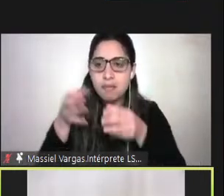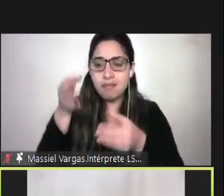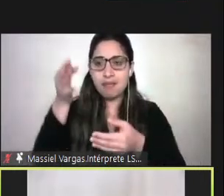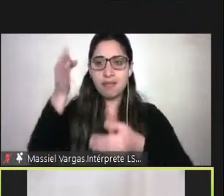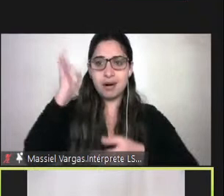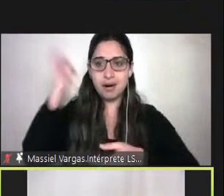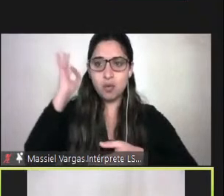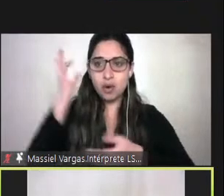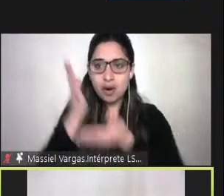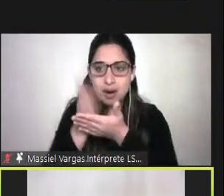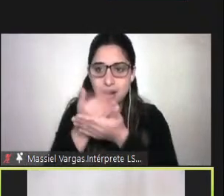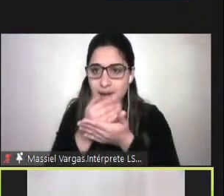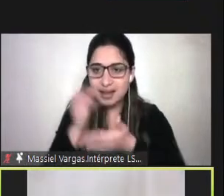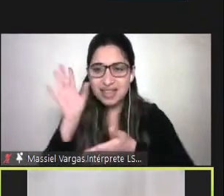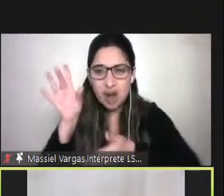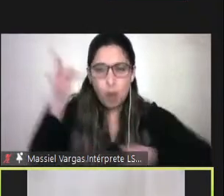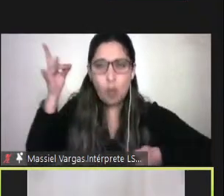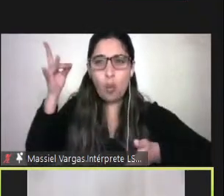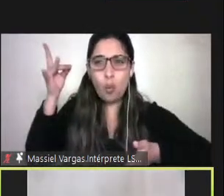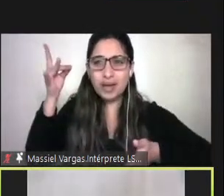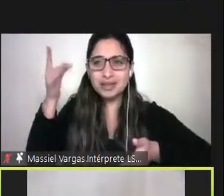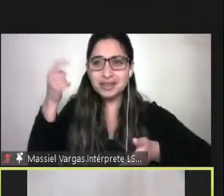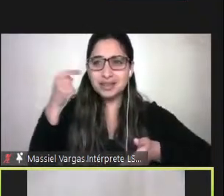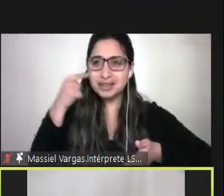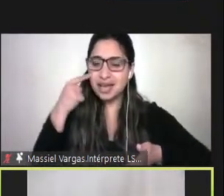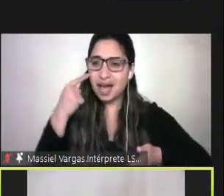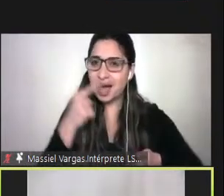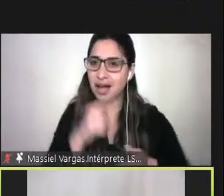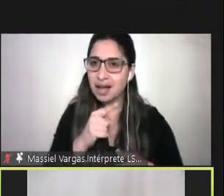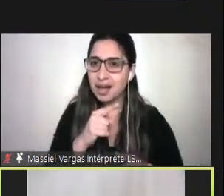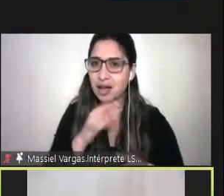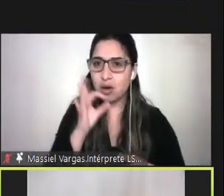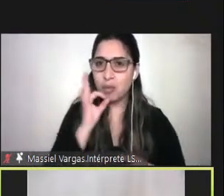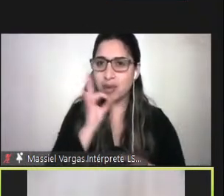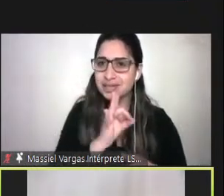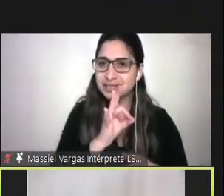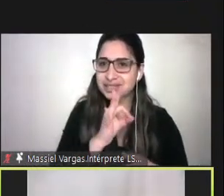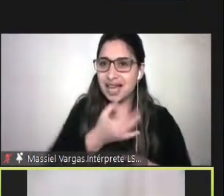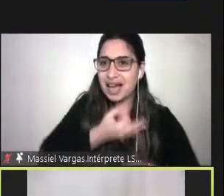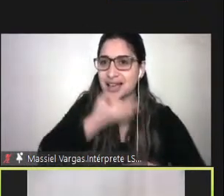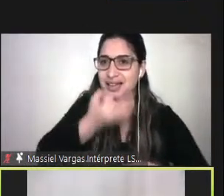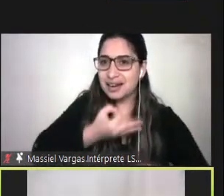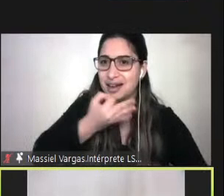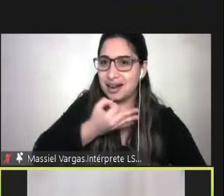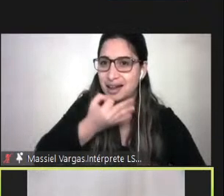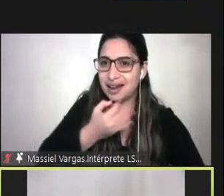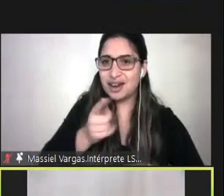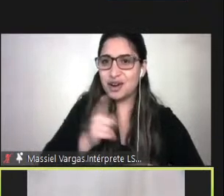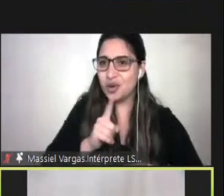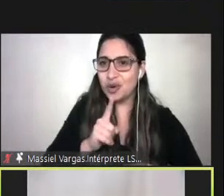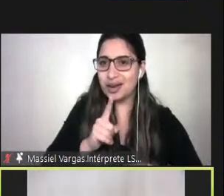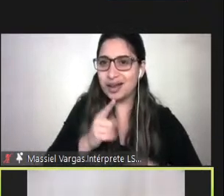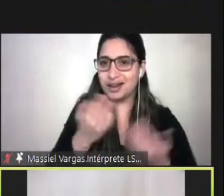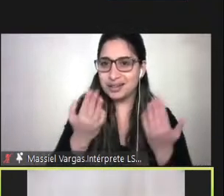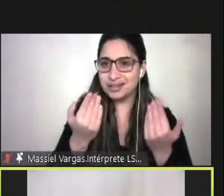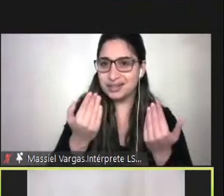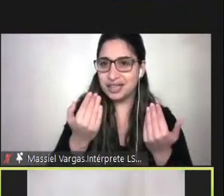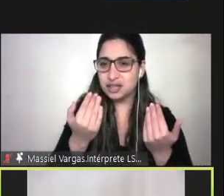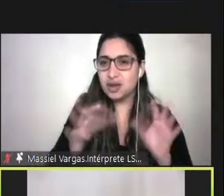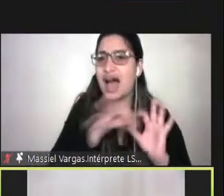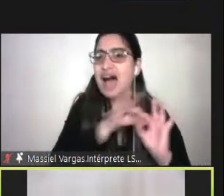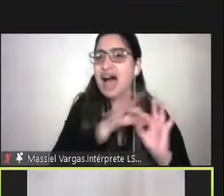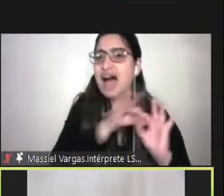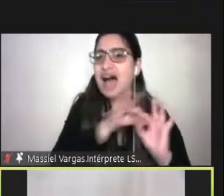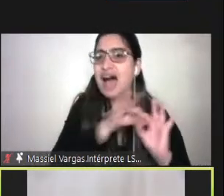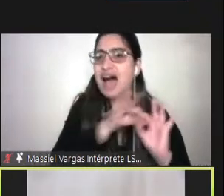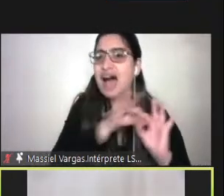el solo declararlo en el discurso como decía Georgina no era suficiente y que era necesario entender los derechos de